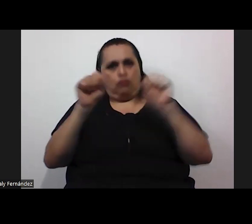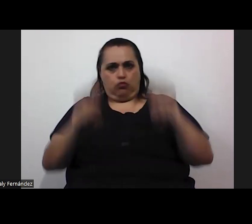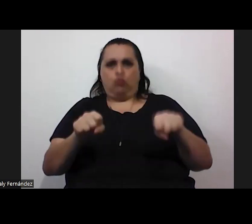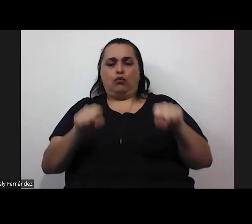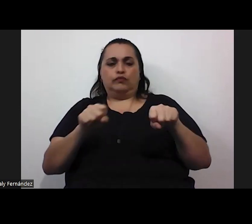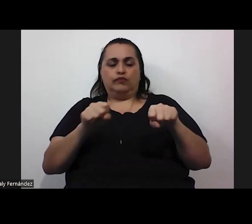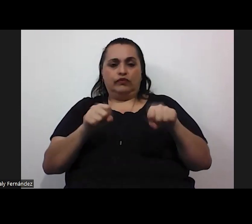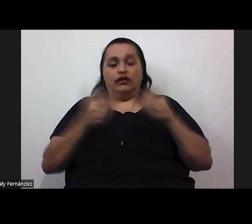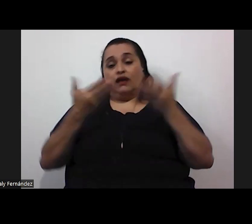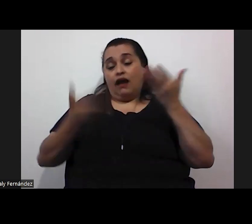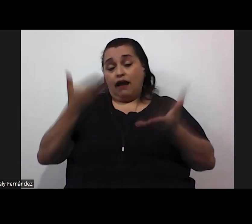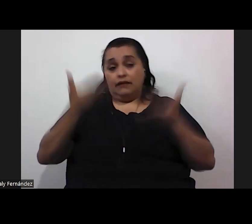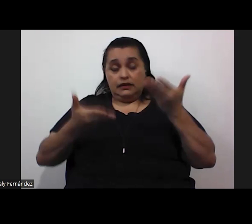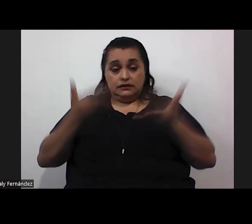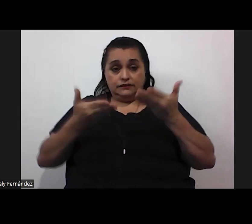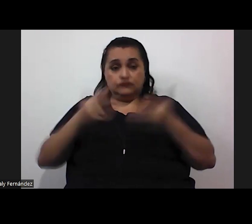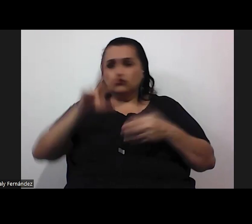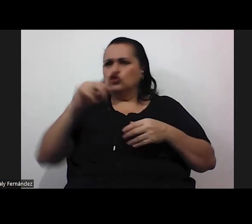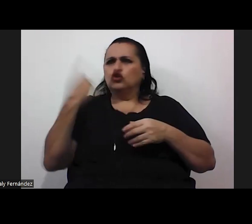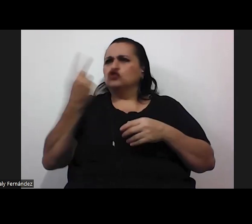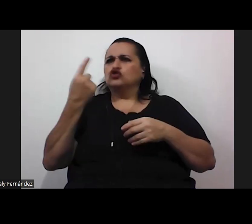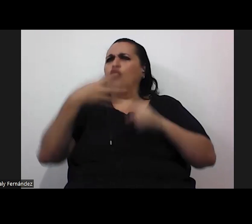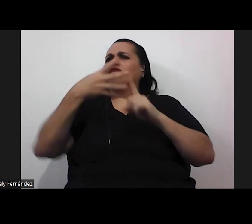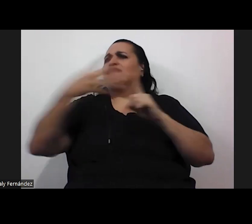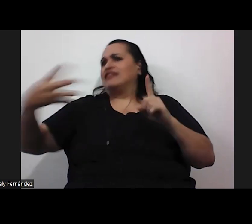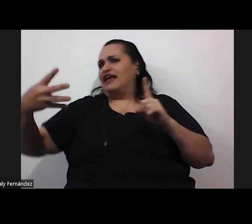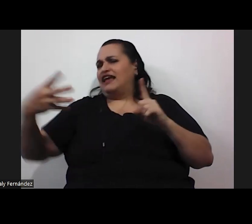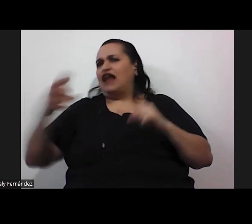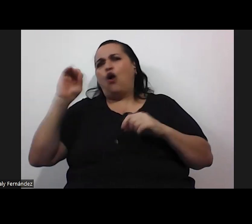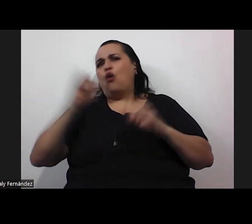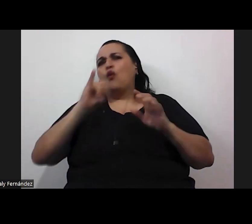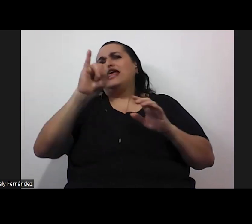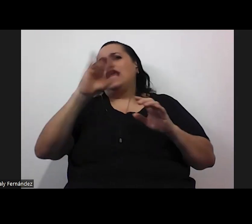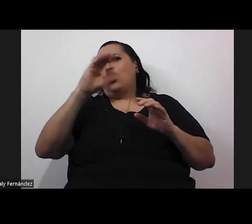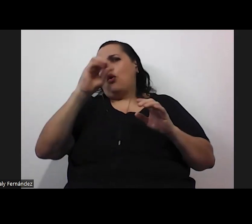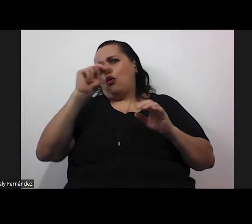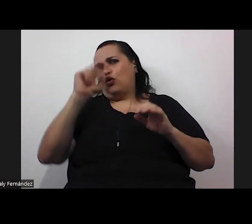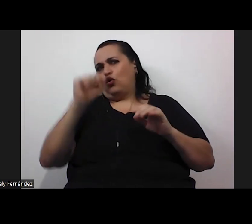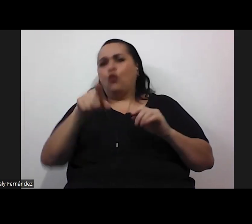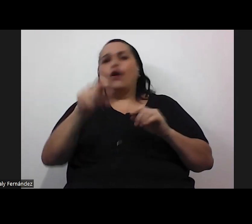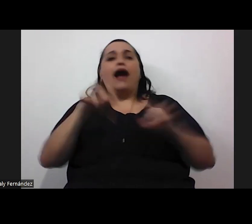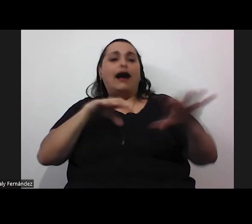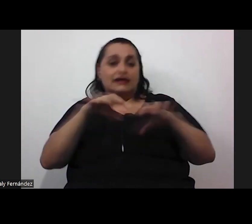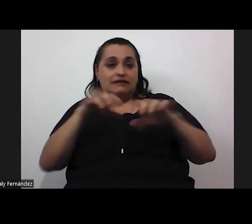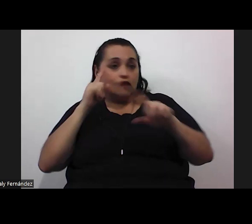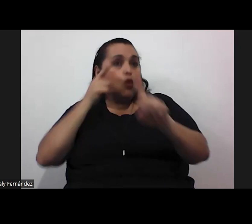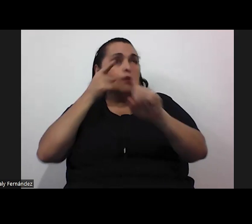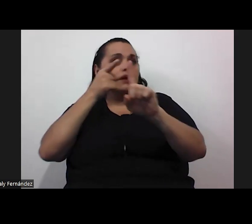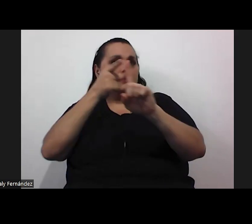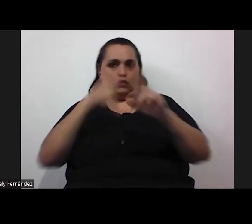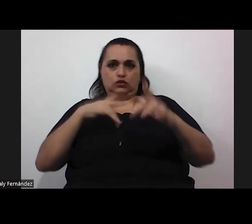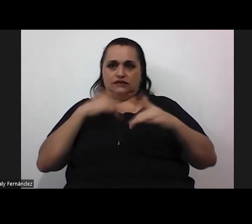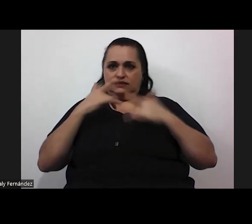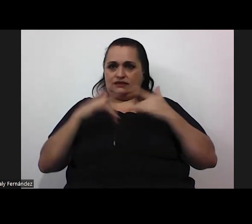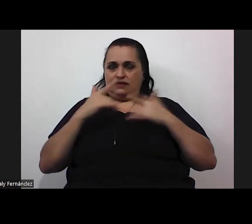veces no solo poner la bandera o no poner una iconografía sino también que la actividad tenga un objetivo de sensibilización